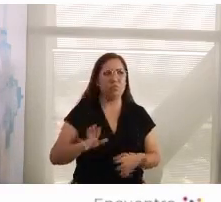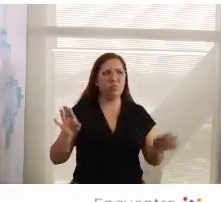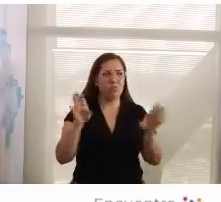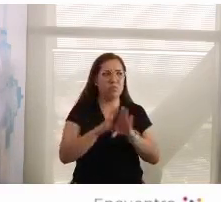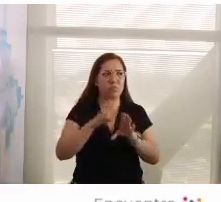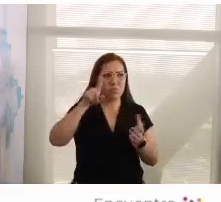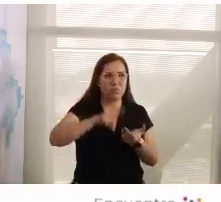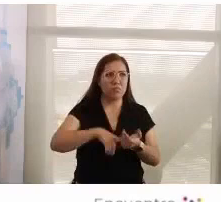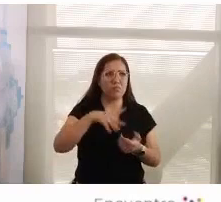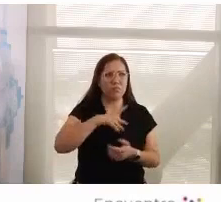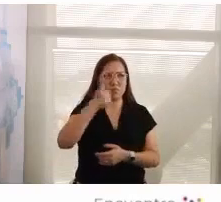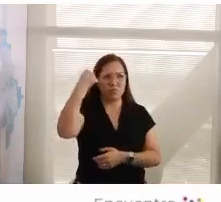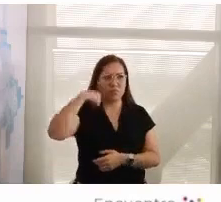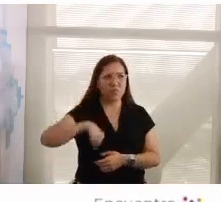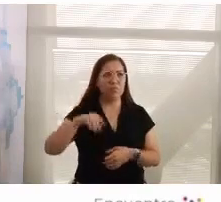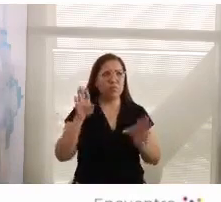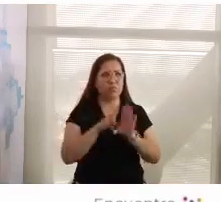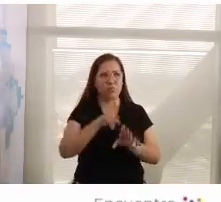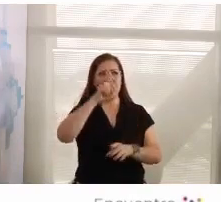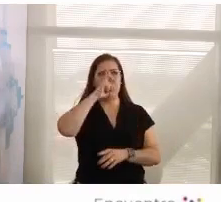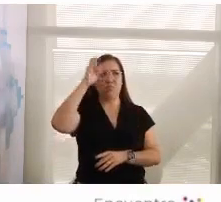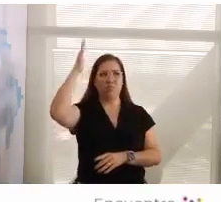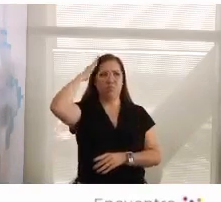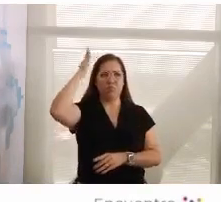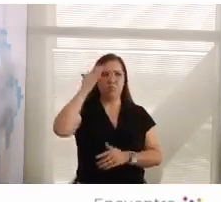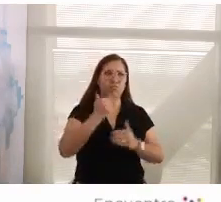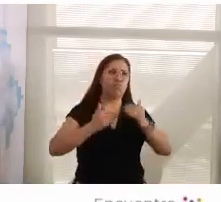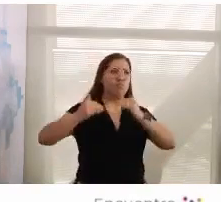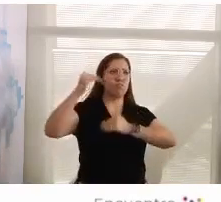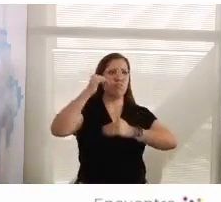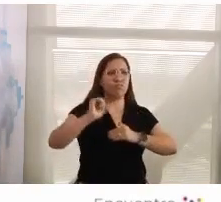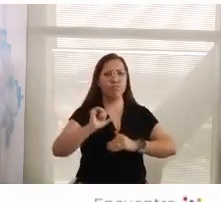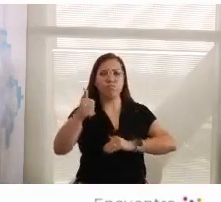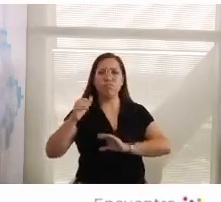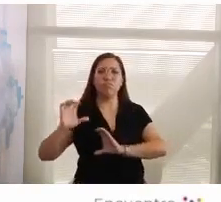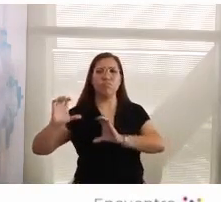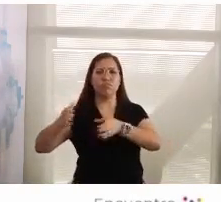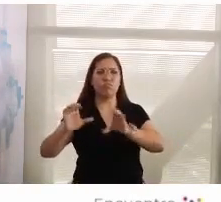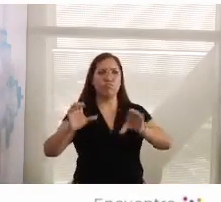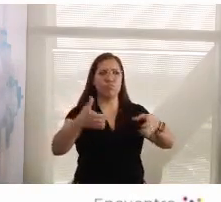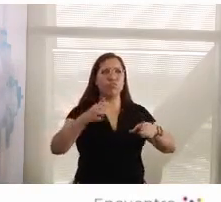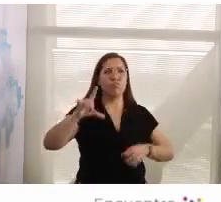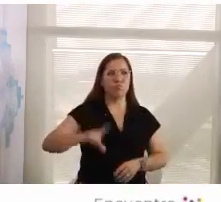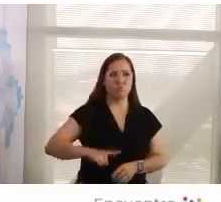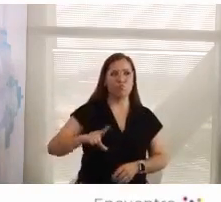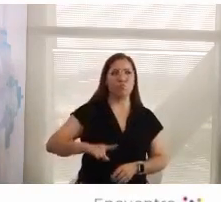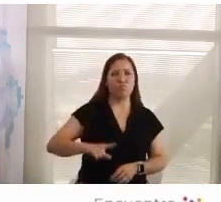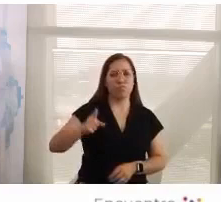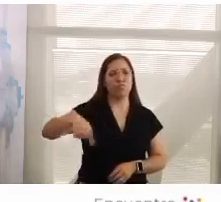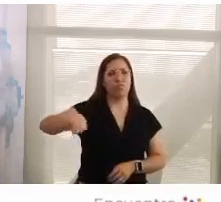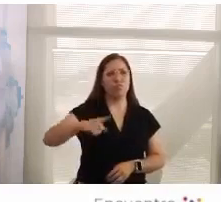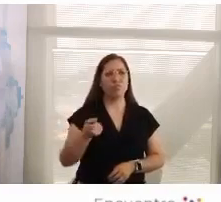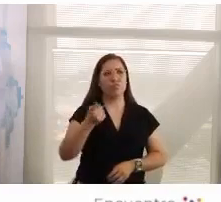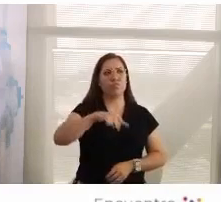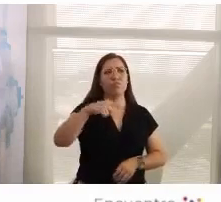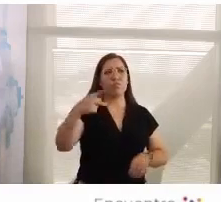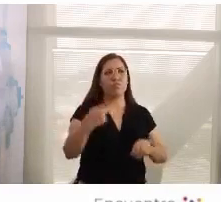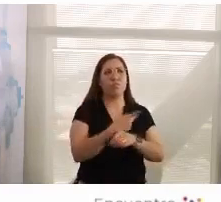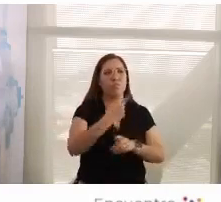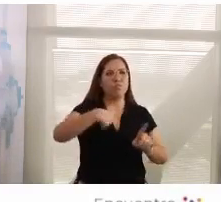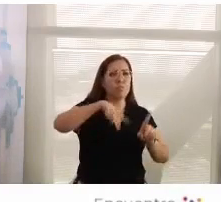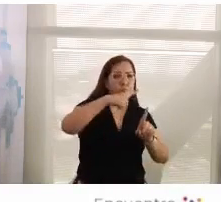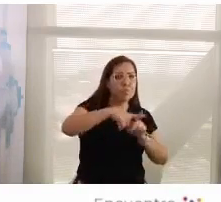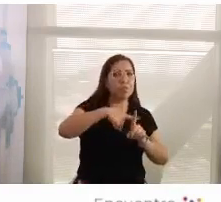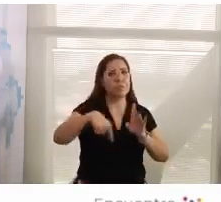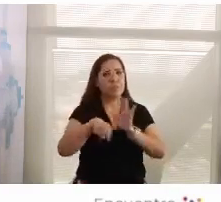utilitarismo de las clases perante el Estado mediante concesiones de beneficios cuanto más populistas